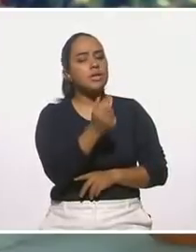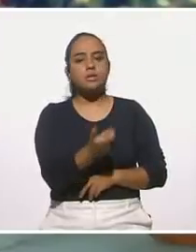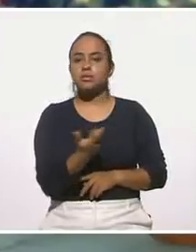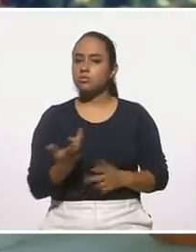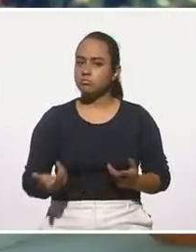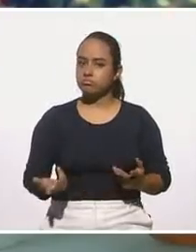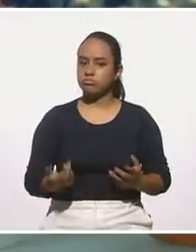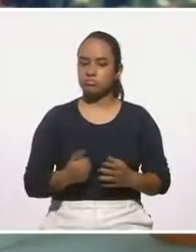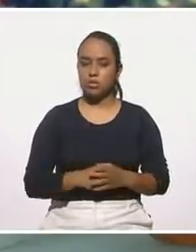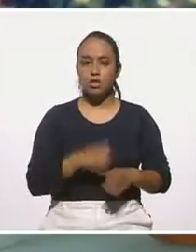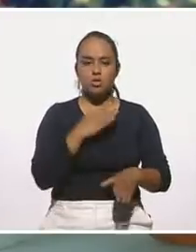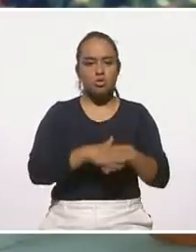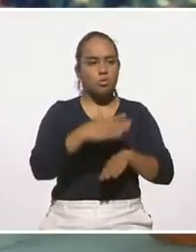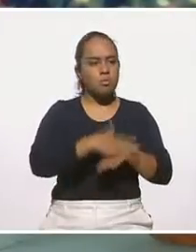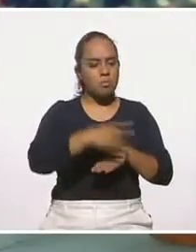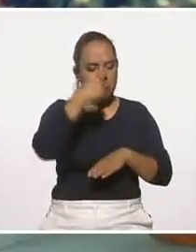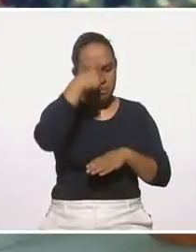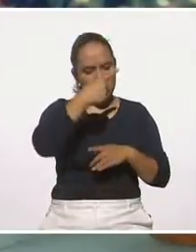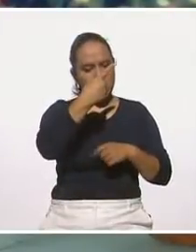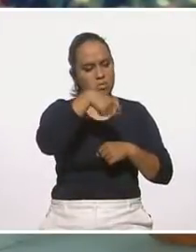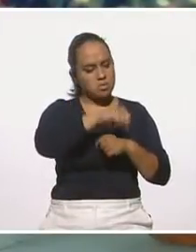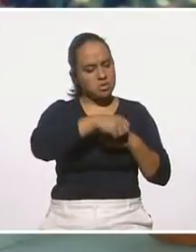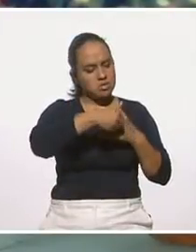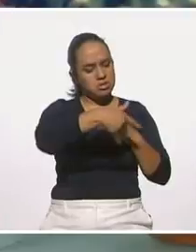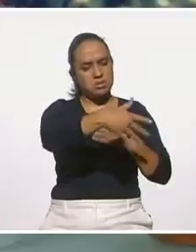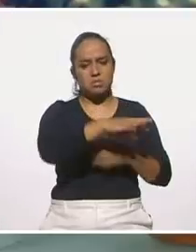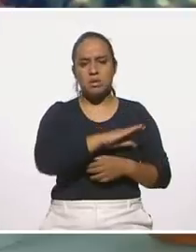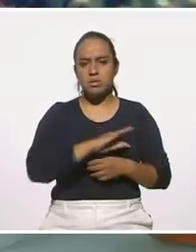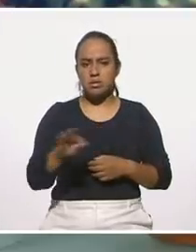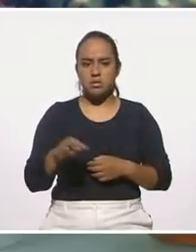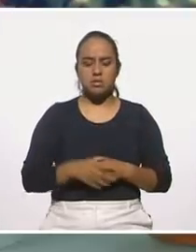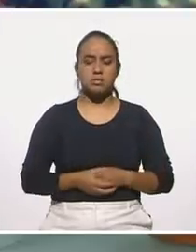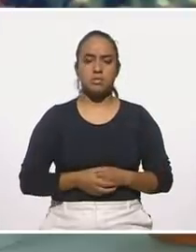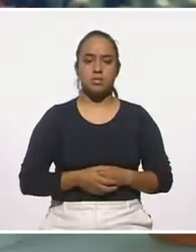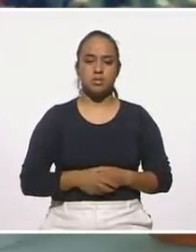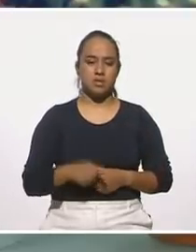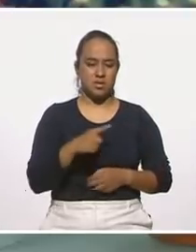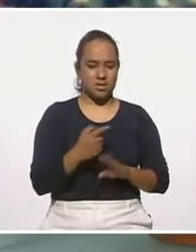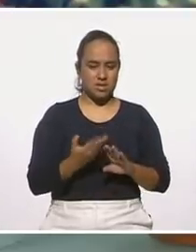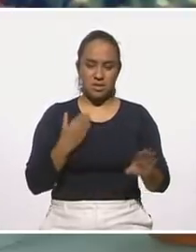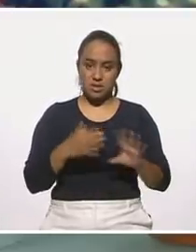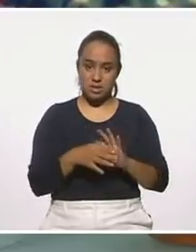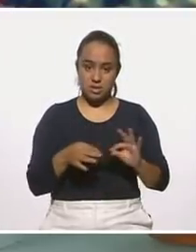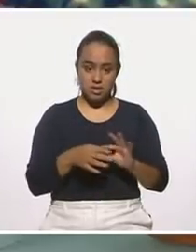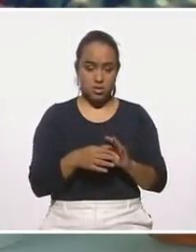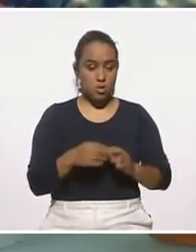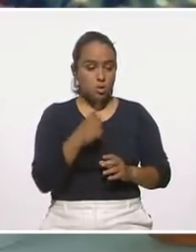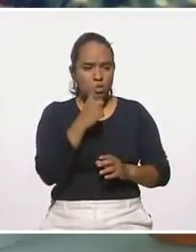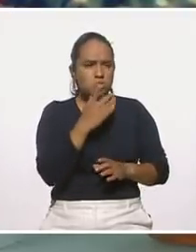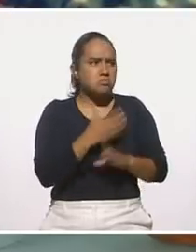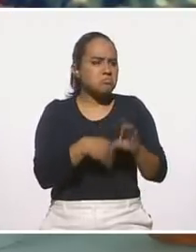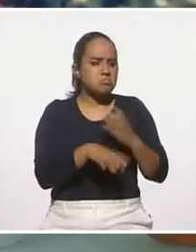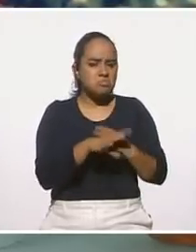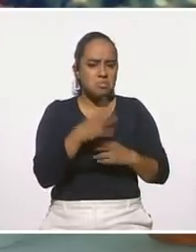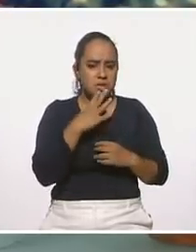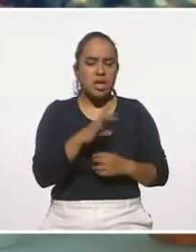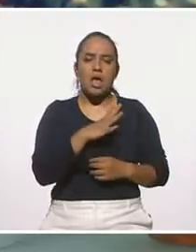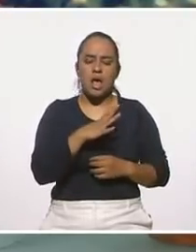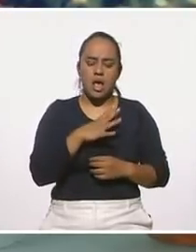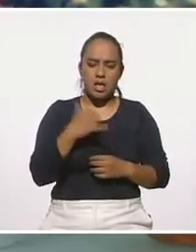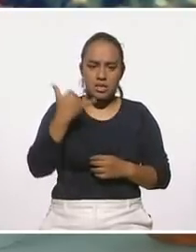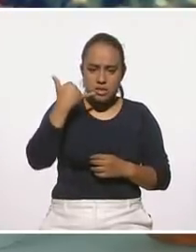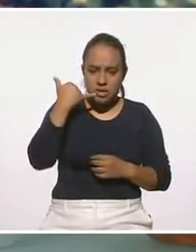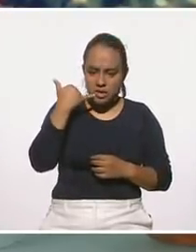tener nopales para toda la semana. Y lo que mencionábamos, cualquier cosa, estarán nuestros teléfonos